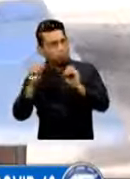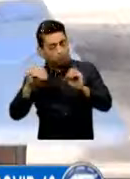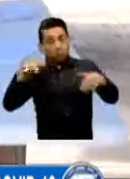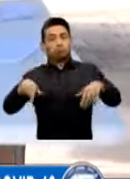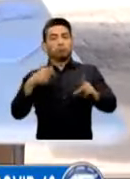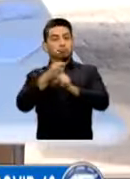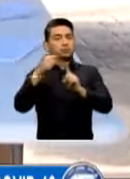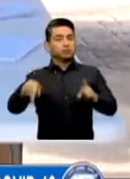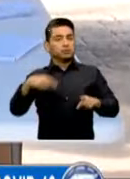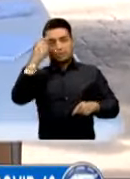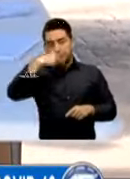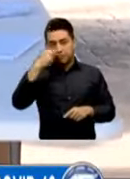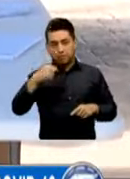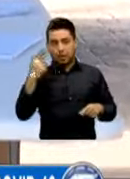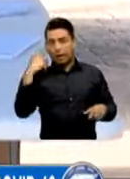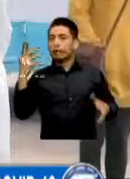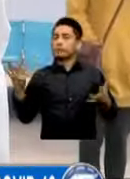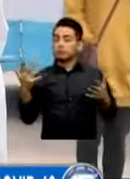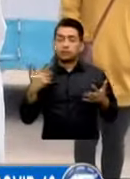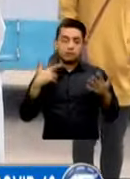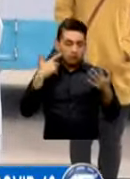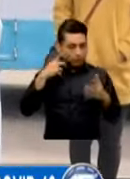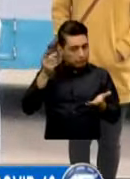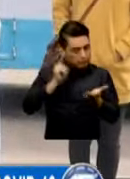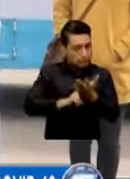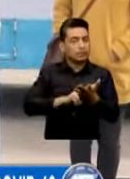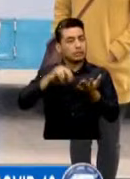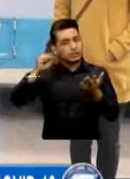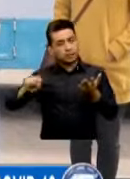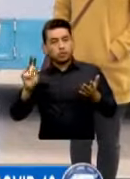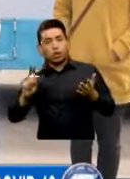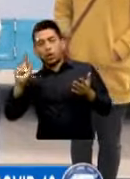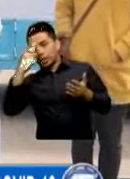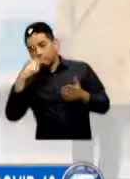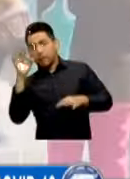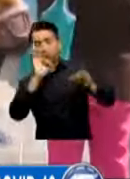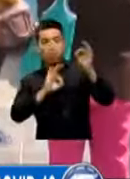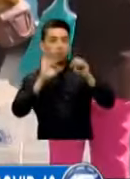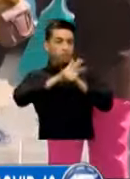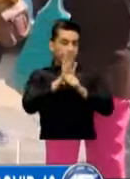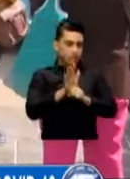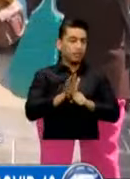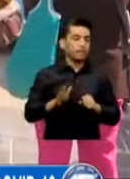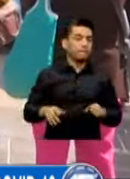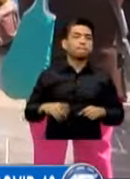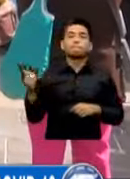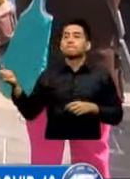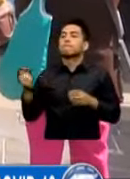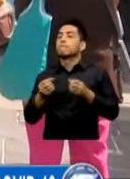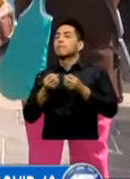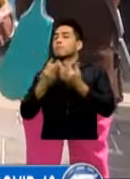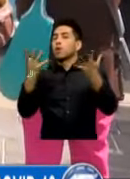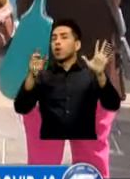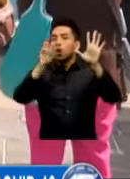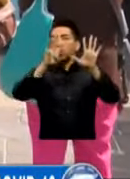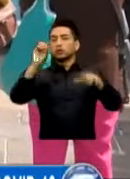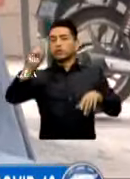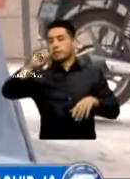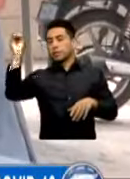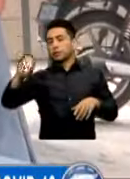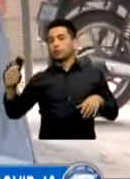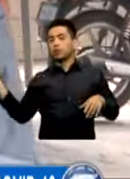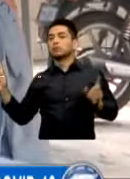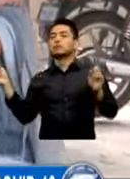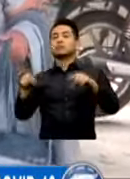Si es solamente una gripe El 80% de las personas que acuden a realizarse un hisopado Se encuentran entre los 20 y 40